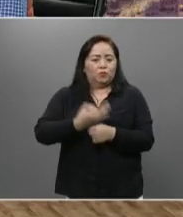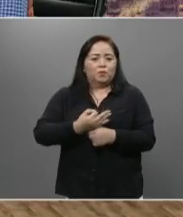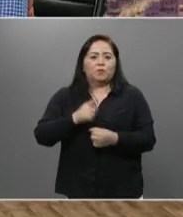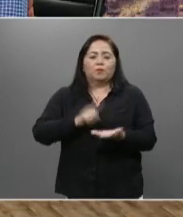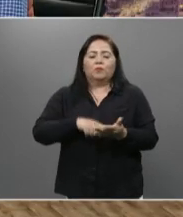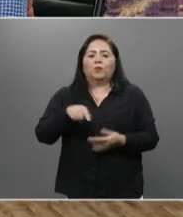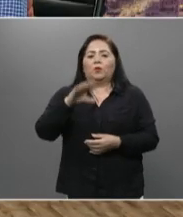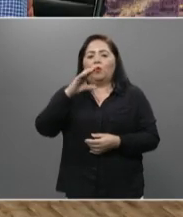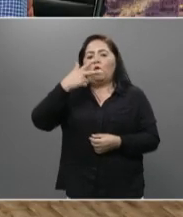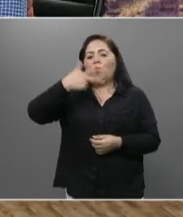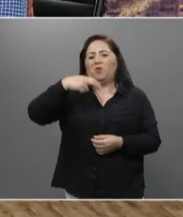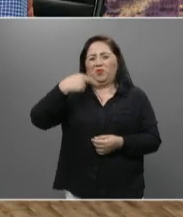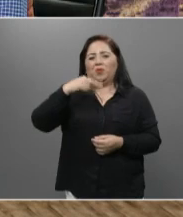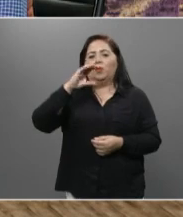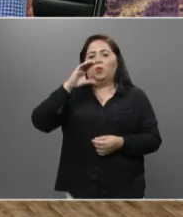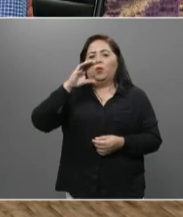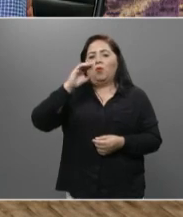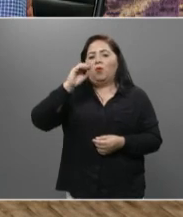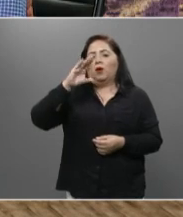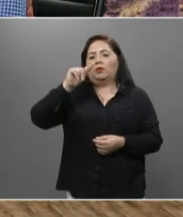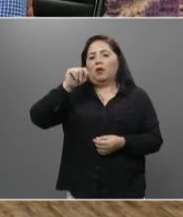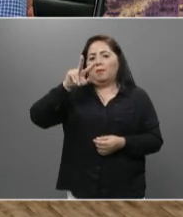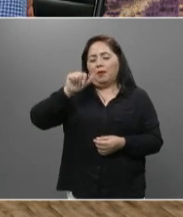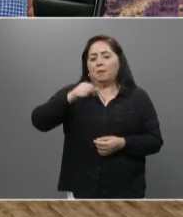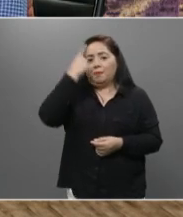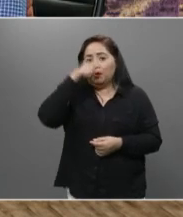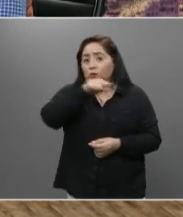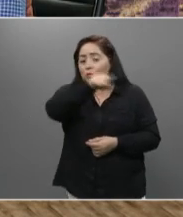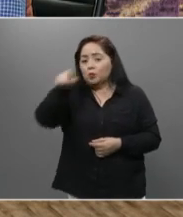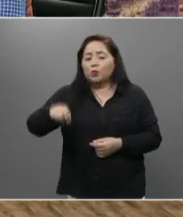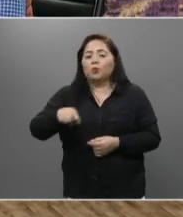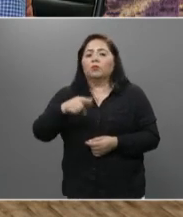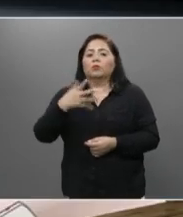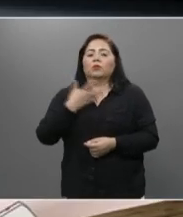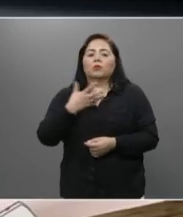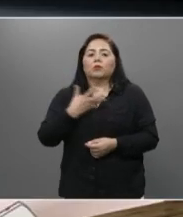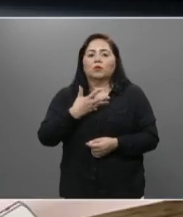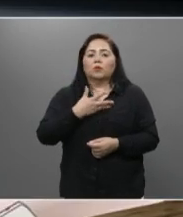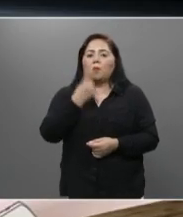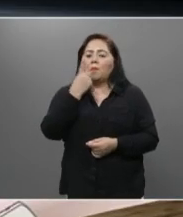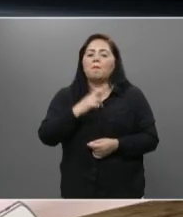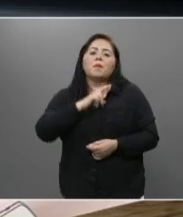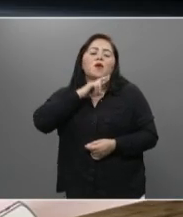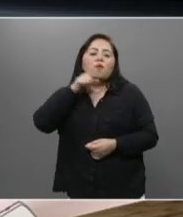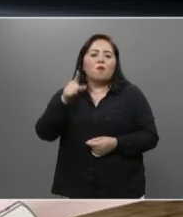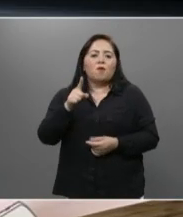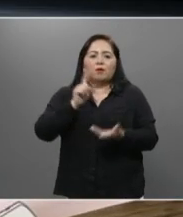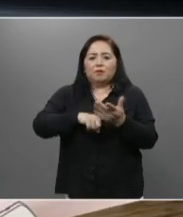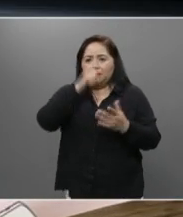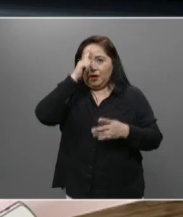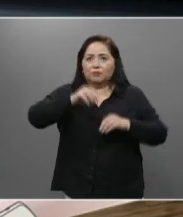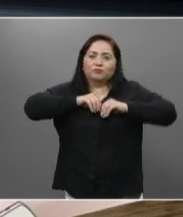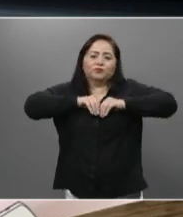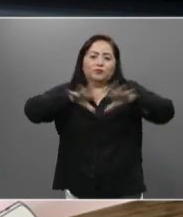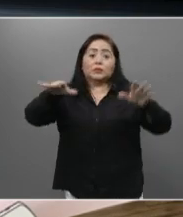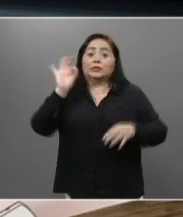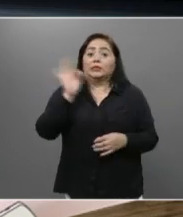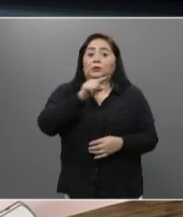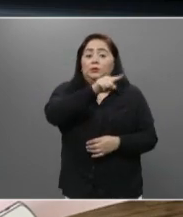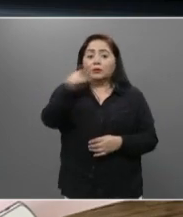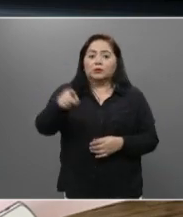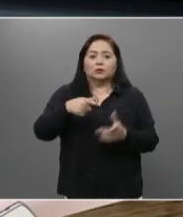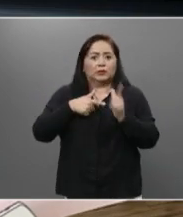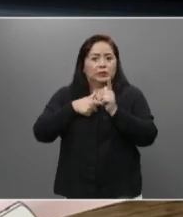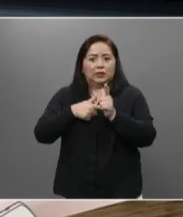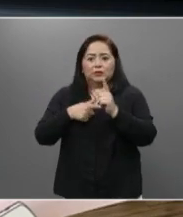la cuenta de la Octava, para que usted tenga una mejor calidad en la transmisión. Si usted